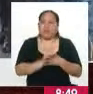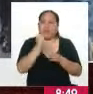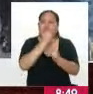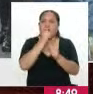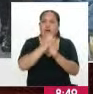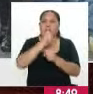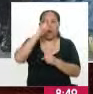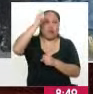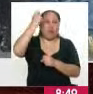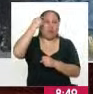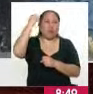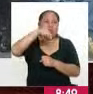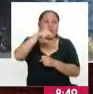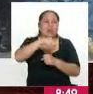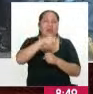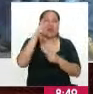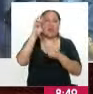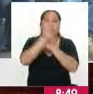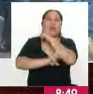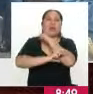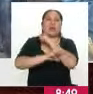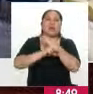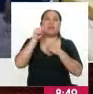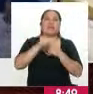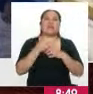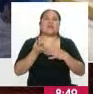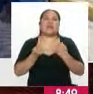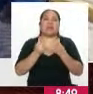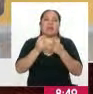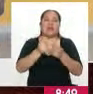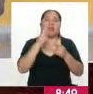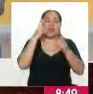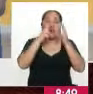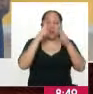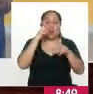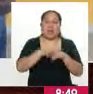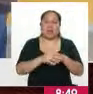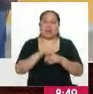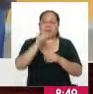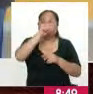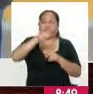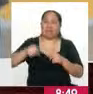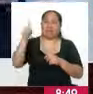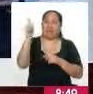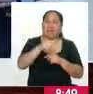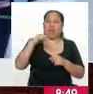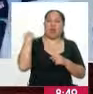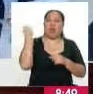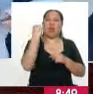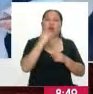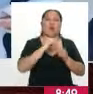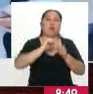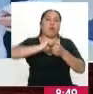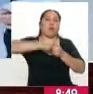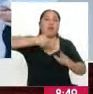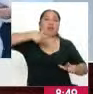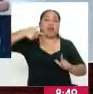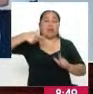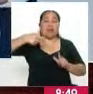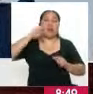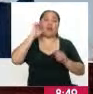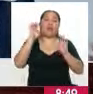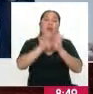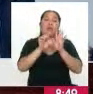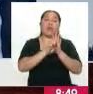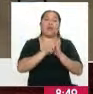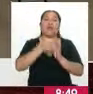el país? En algún momento se señala o a veces intenta estigmatizar a los jóvenes alcaldes, como el de la libertad, por ejemplo, tiene 20 años, un